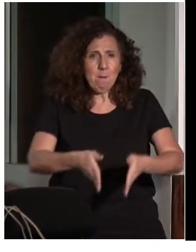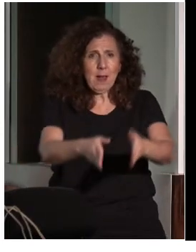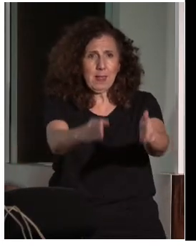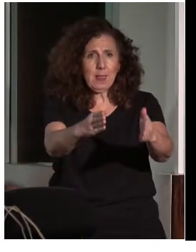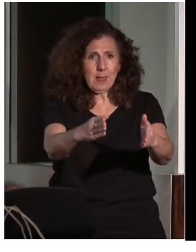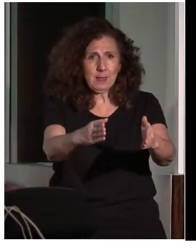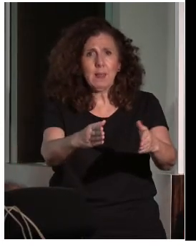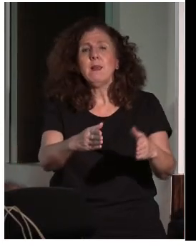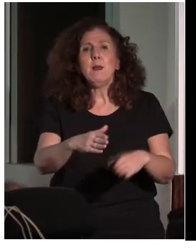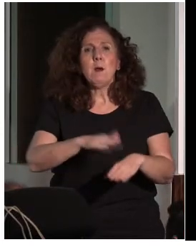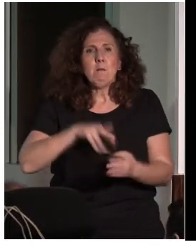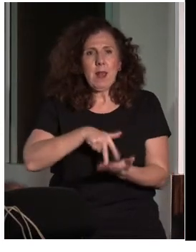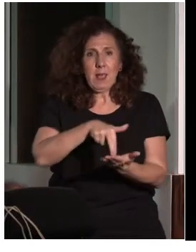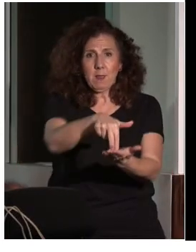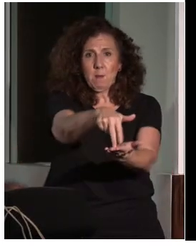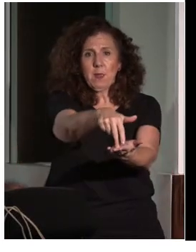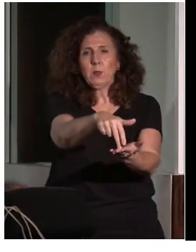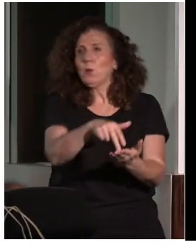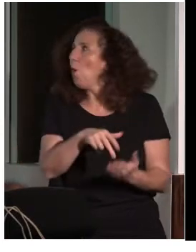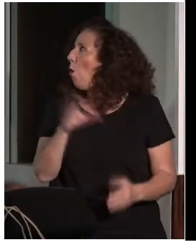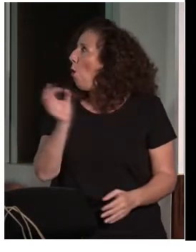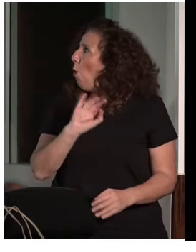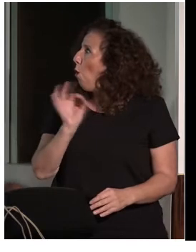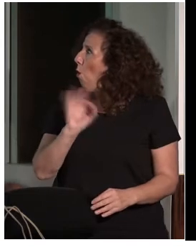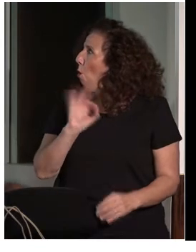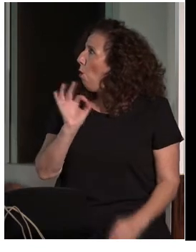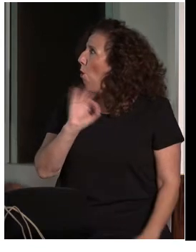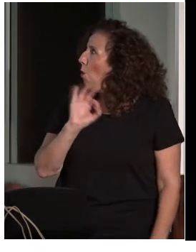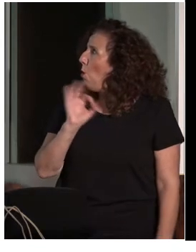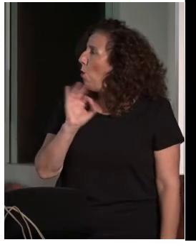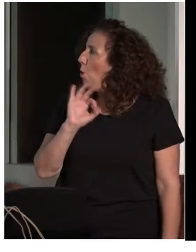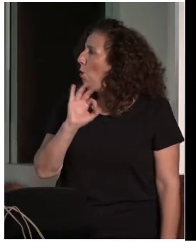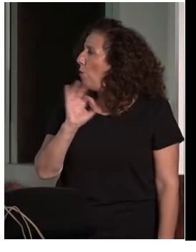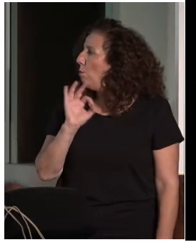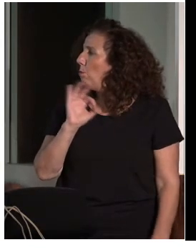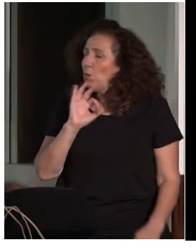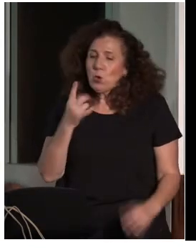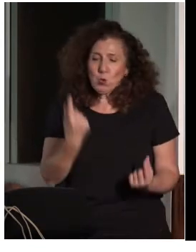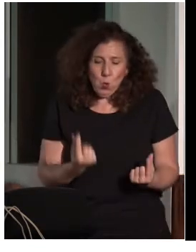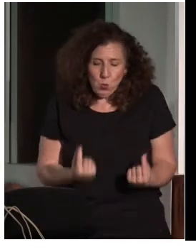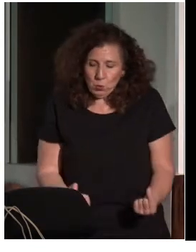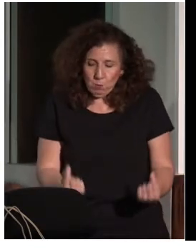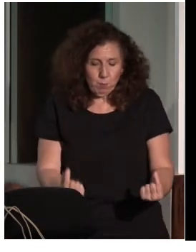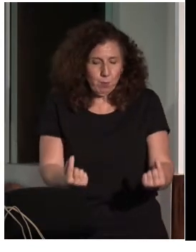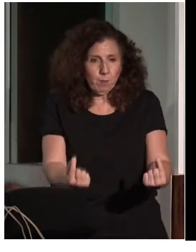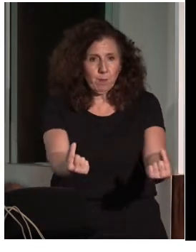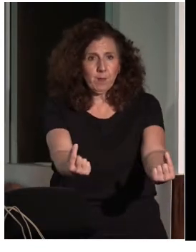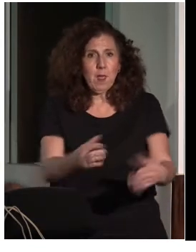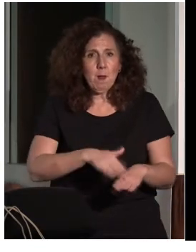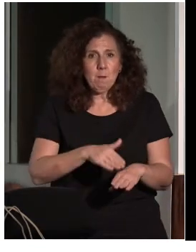Los Bicom son como los detectores de incendio, un tamaño muy chiquitito, en la que te van orientando